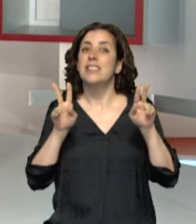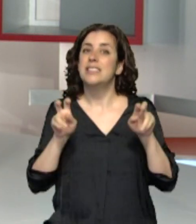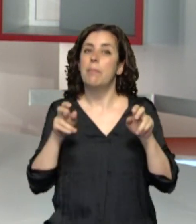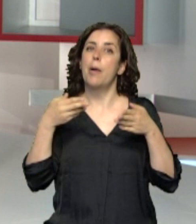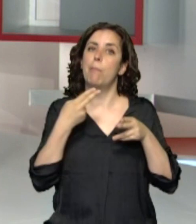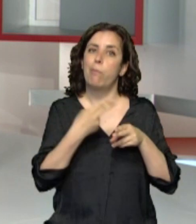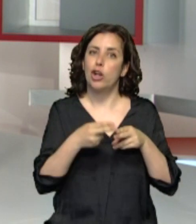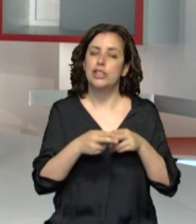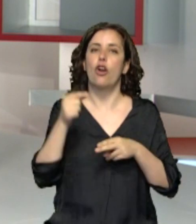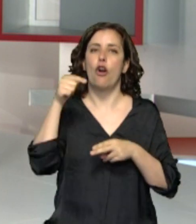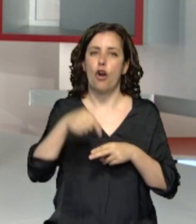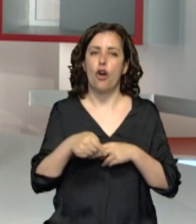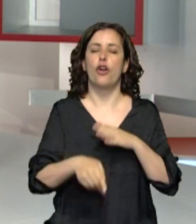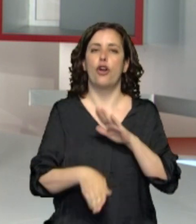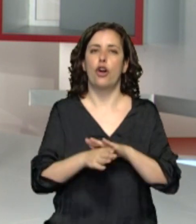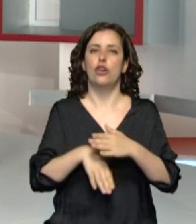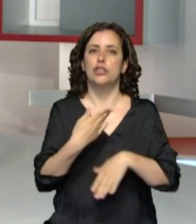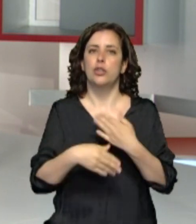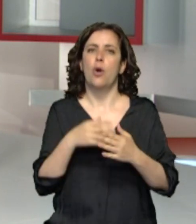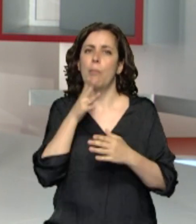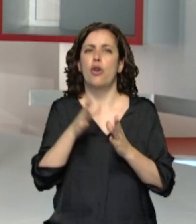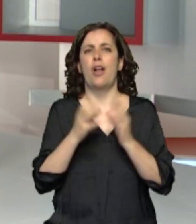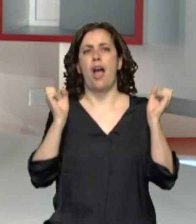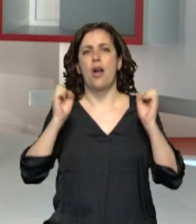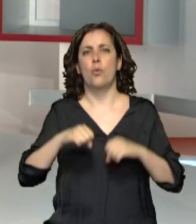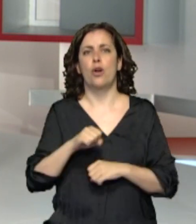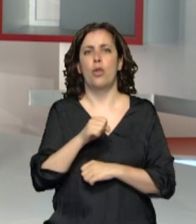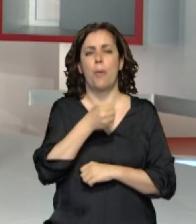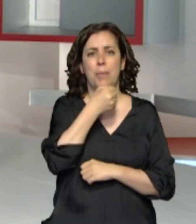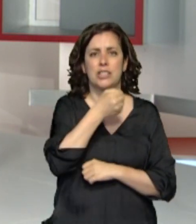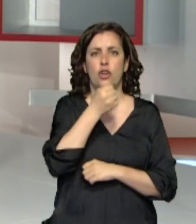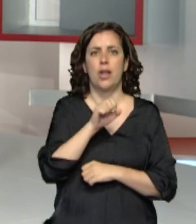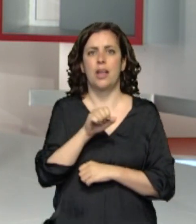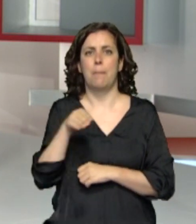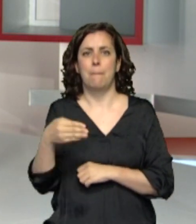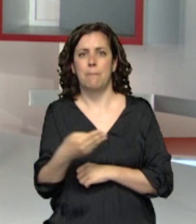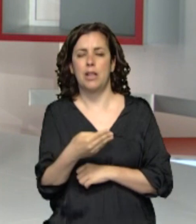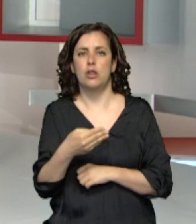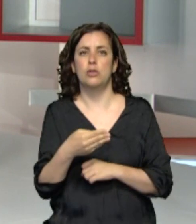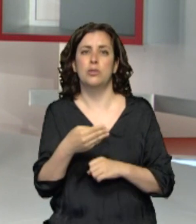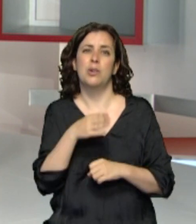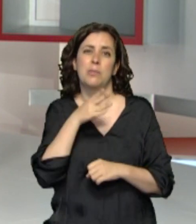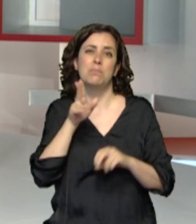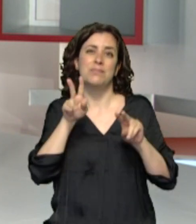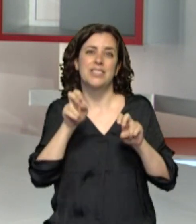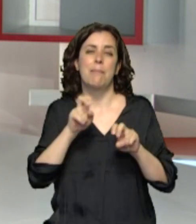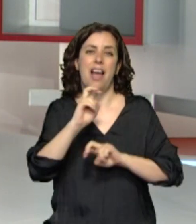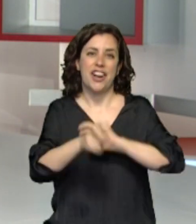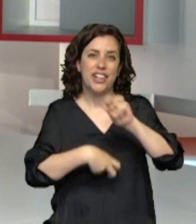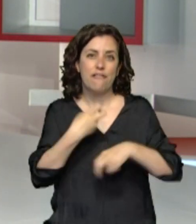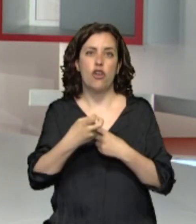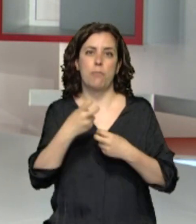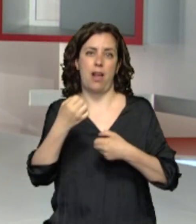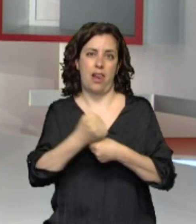tormenta desatada por el acuerdo entre el PSOE y el Achevildu para la derogación íntegra o no de la reforma laboral. Algo que ha